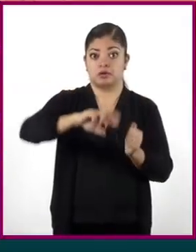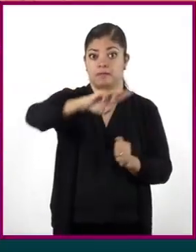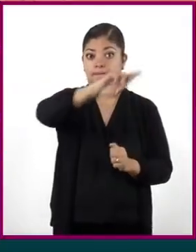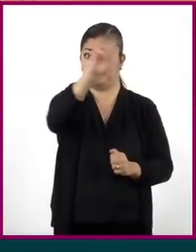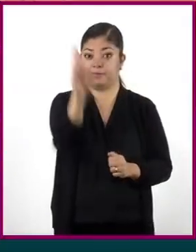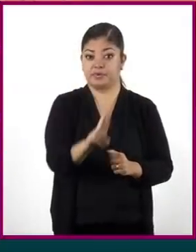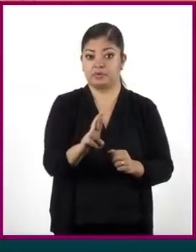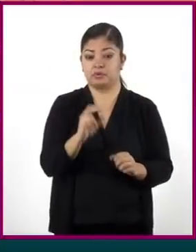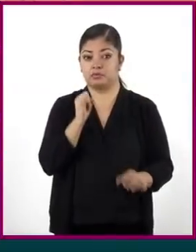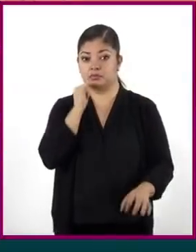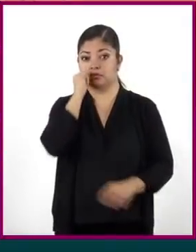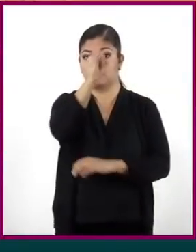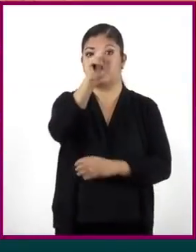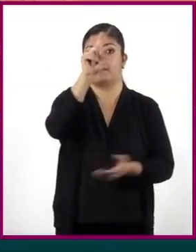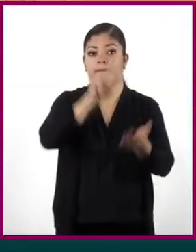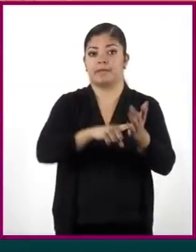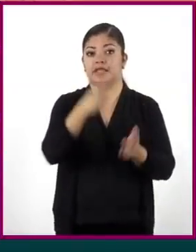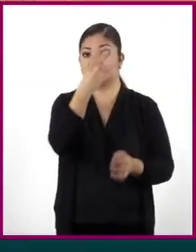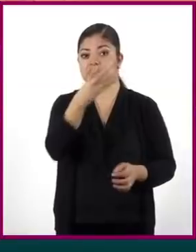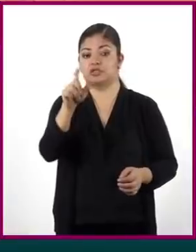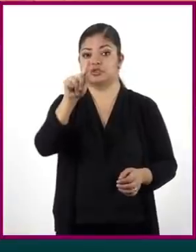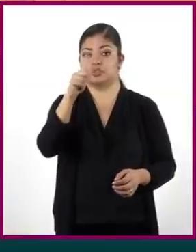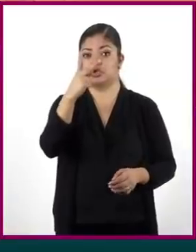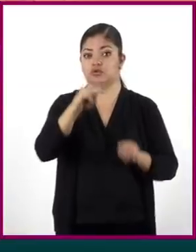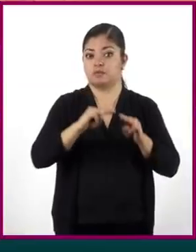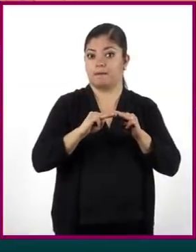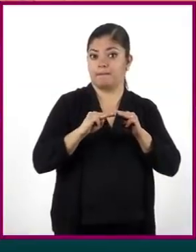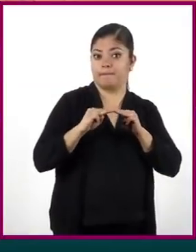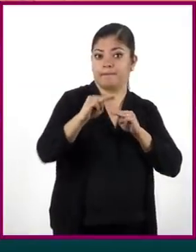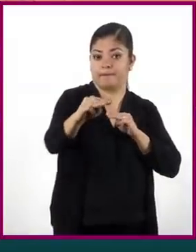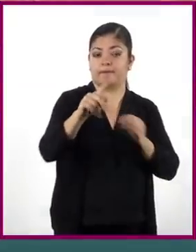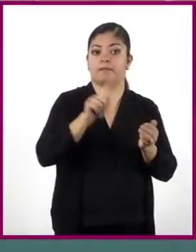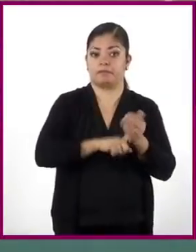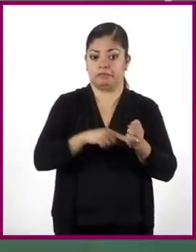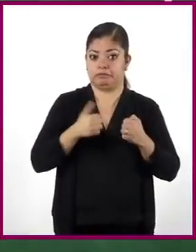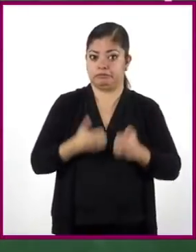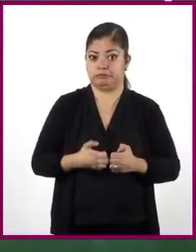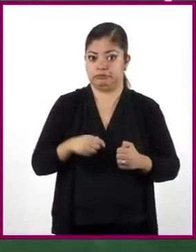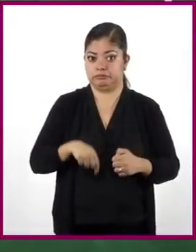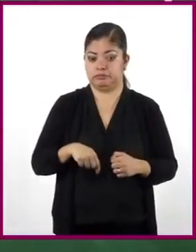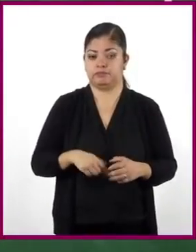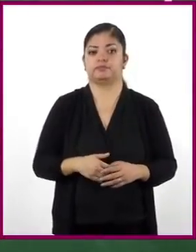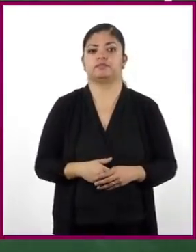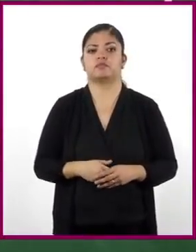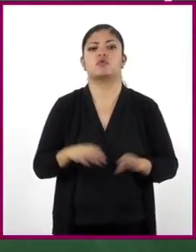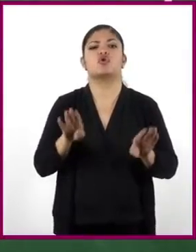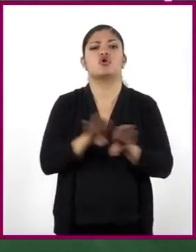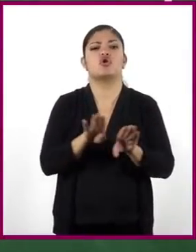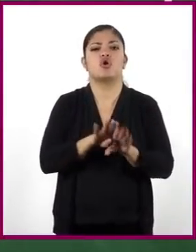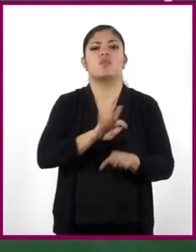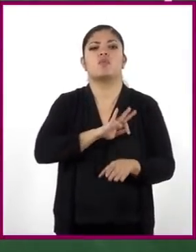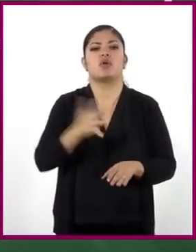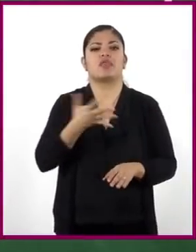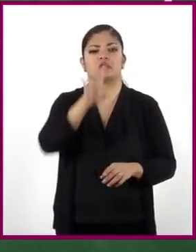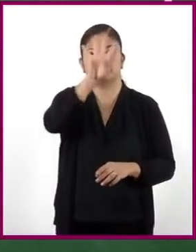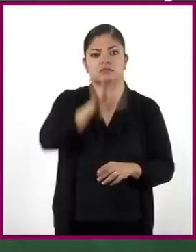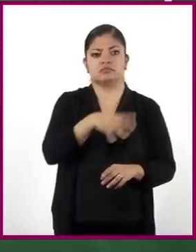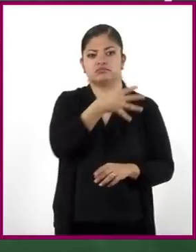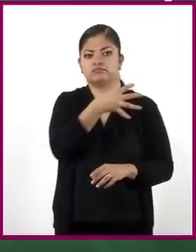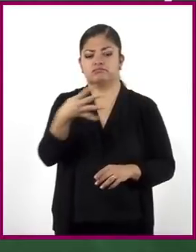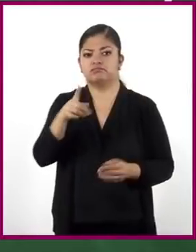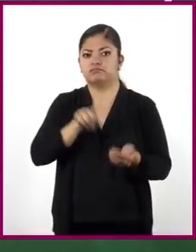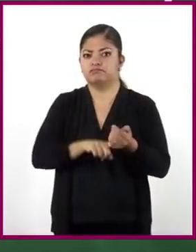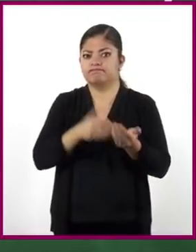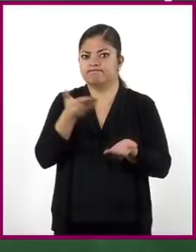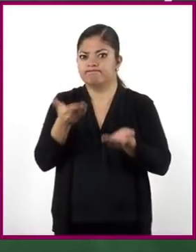cayó a 1,372 metros de distancia del lugar donde él se encontraba. ¿Cómo podemos construir una tabla de variación